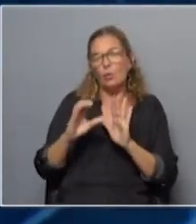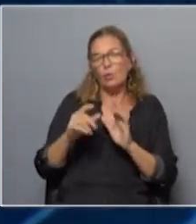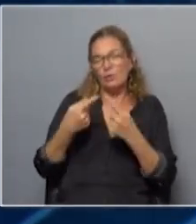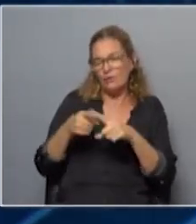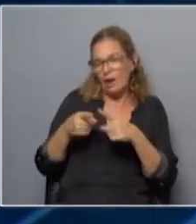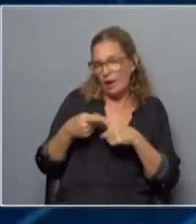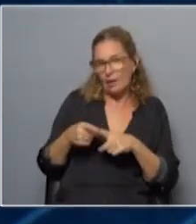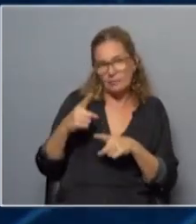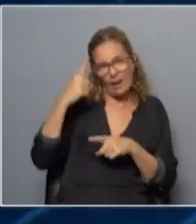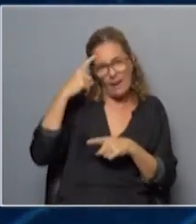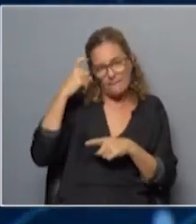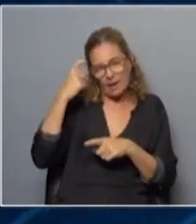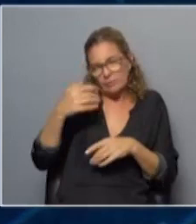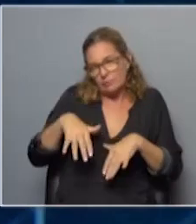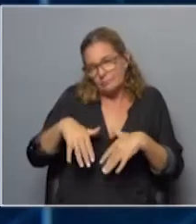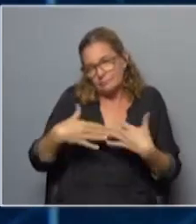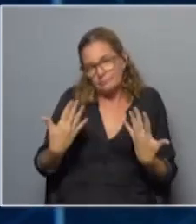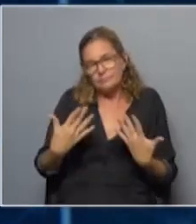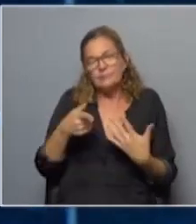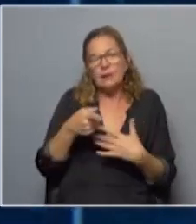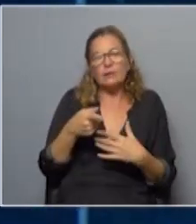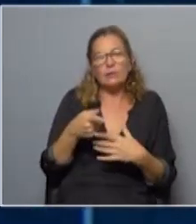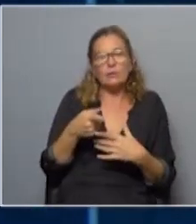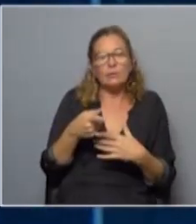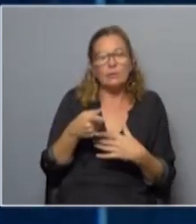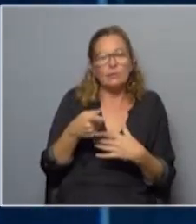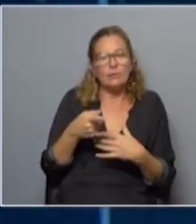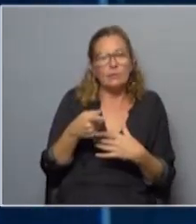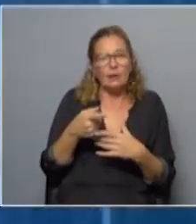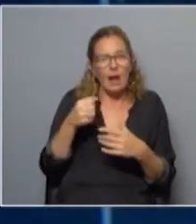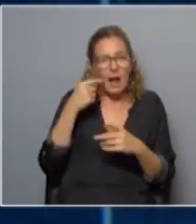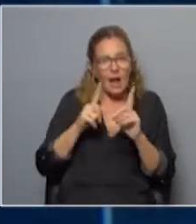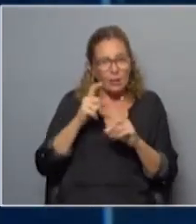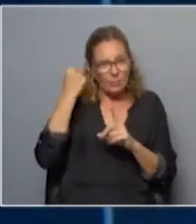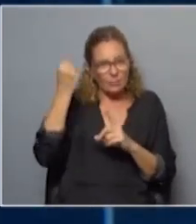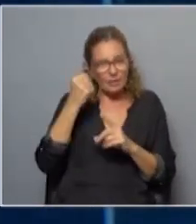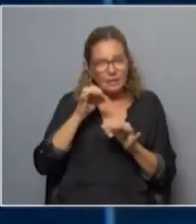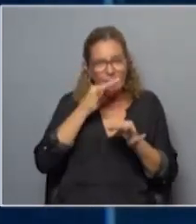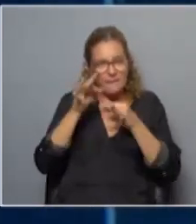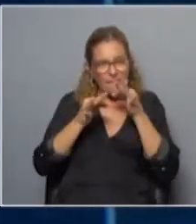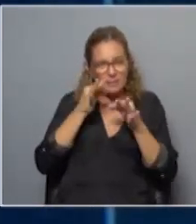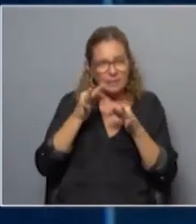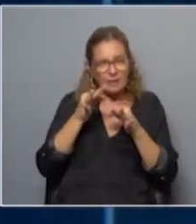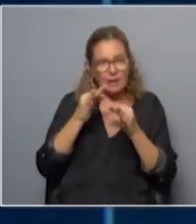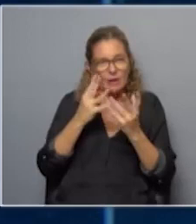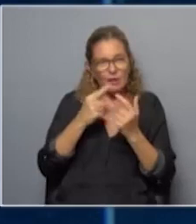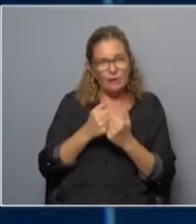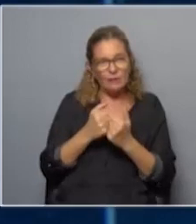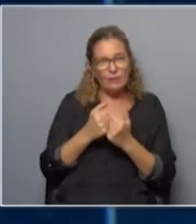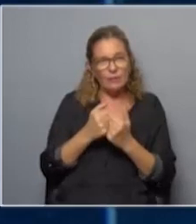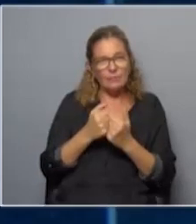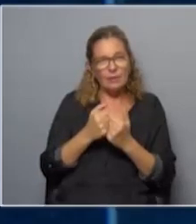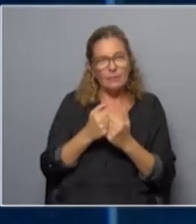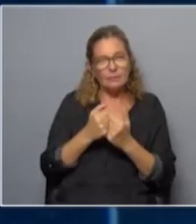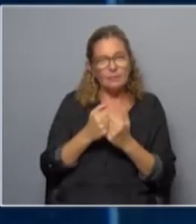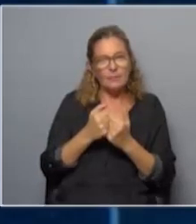diversas expertos etcétera entonces hay una creo que parte importante lo explica la forma en que construimos las agendas los